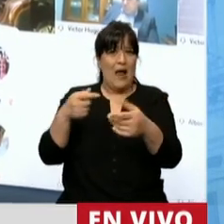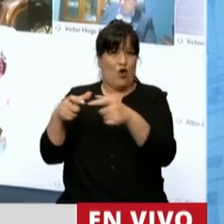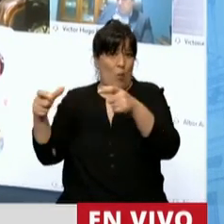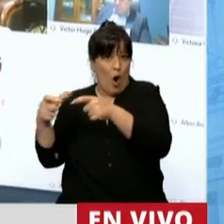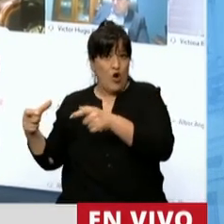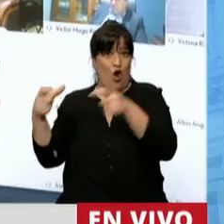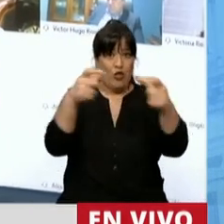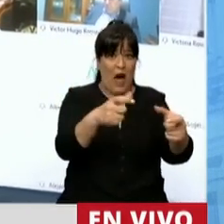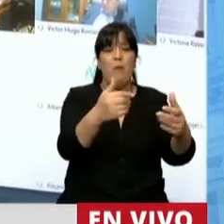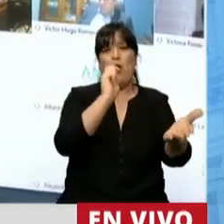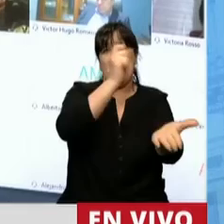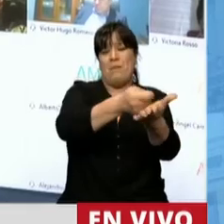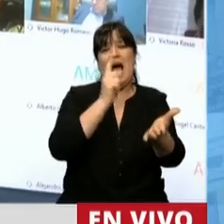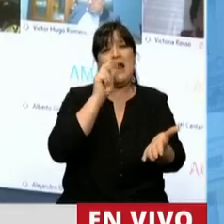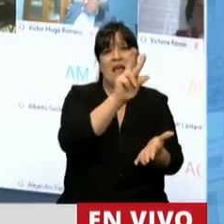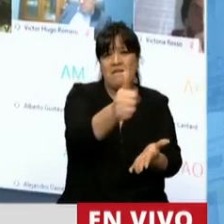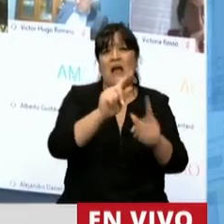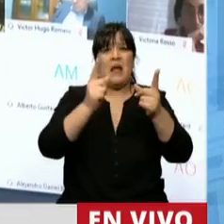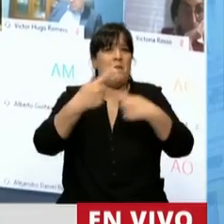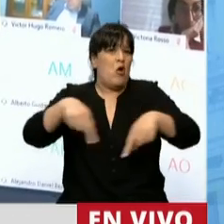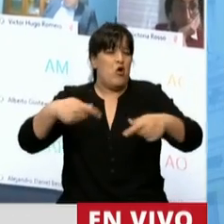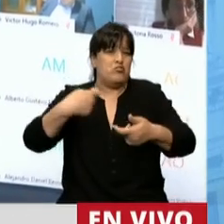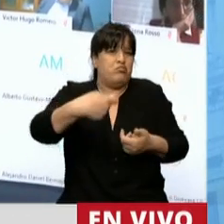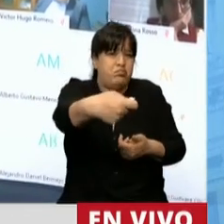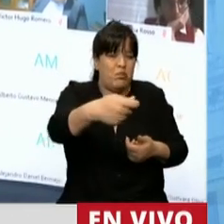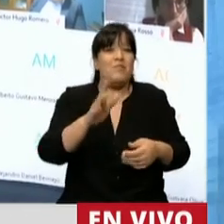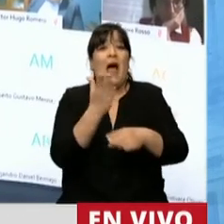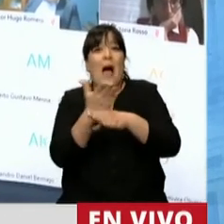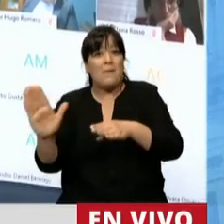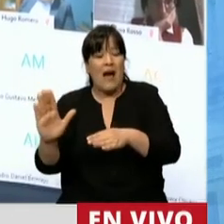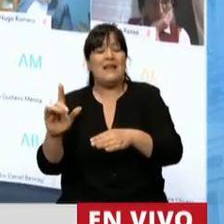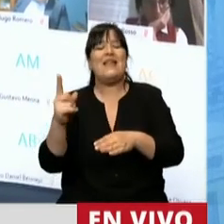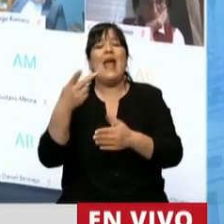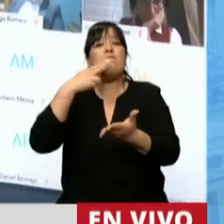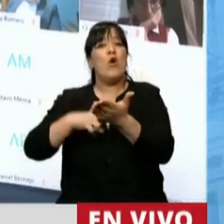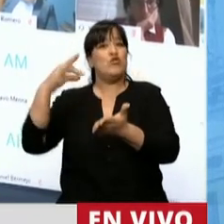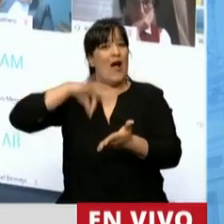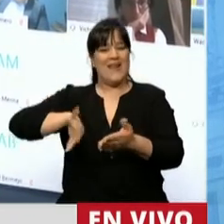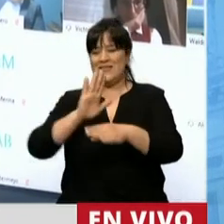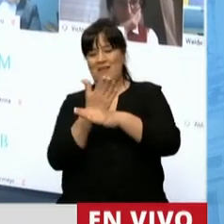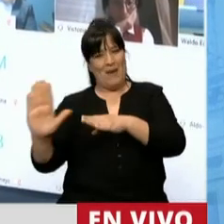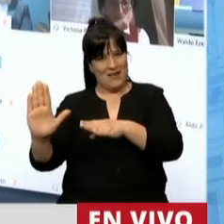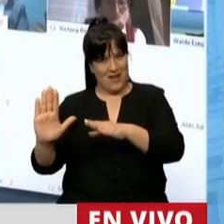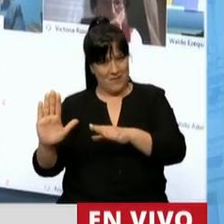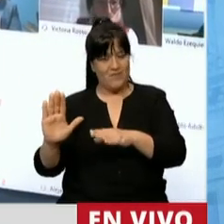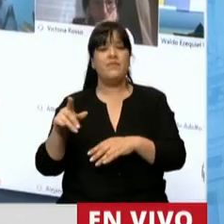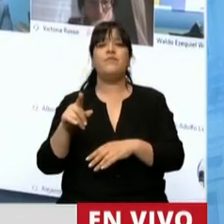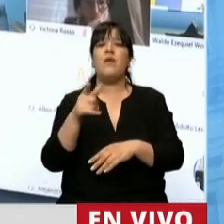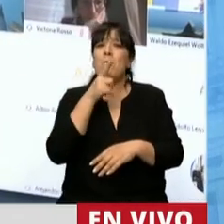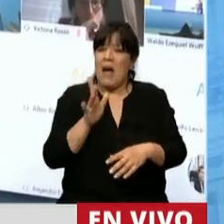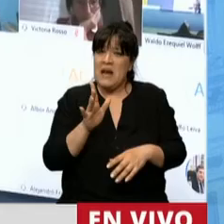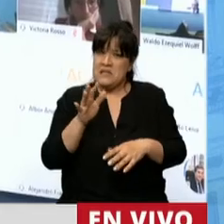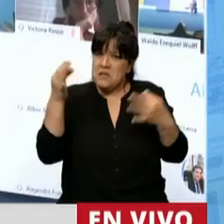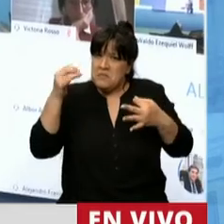impuestos nacionales y sus anticipos excluido el impuesto a las ganancias. Pareciera que tiene